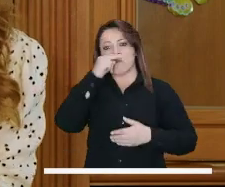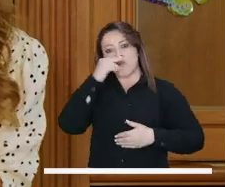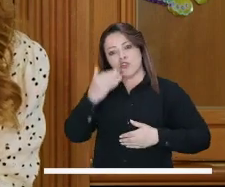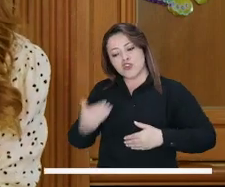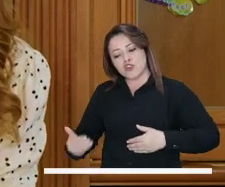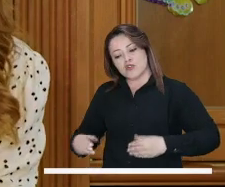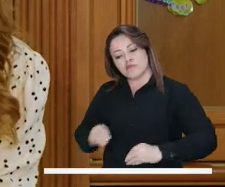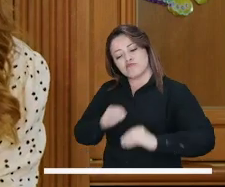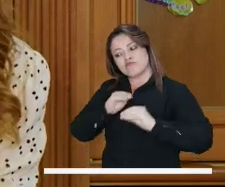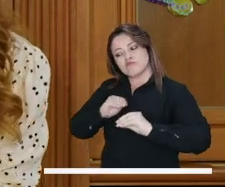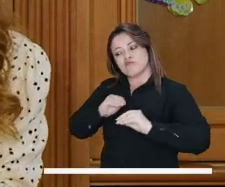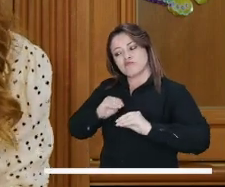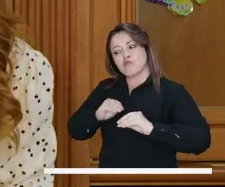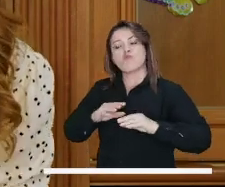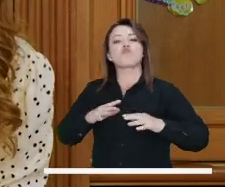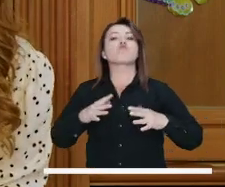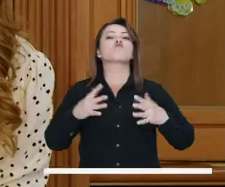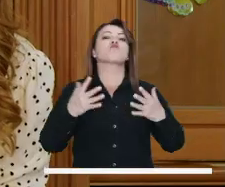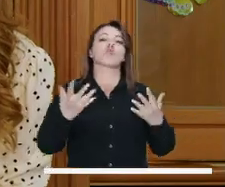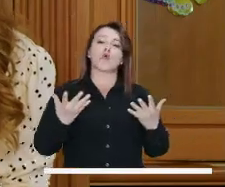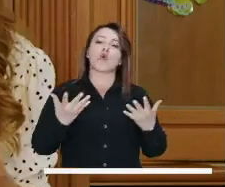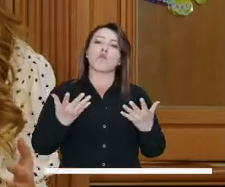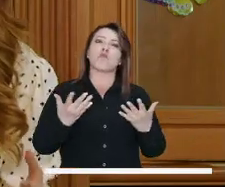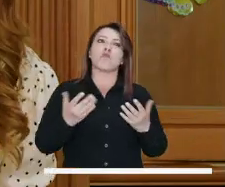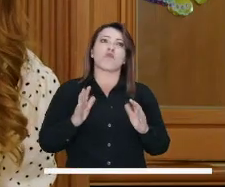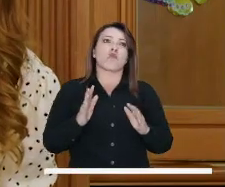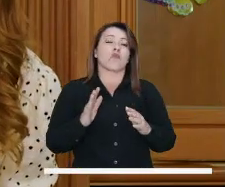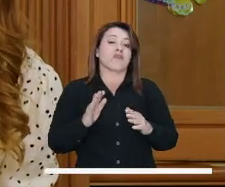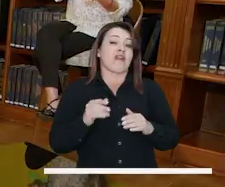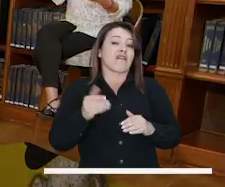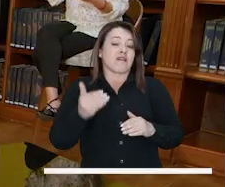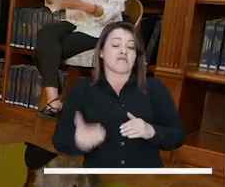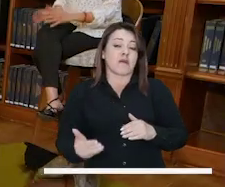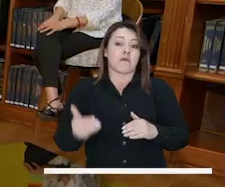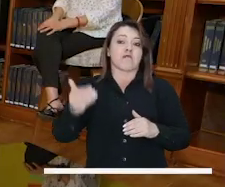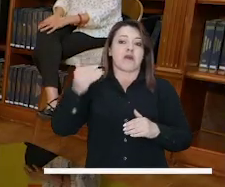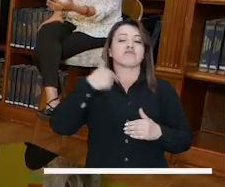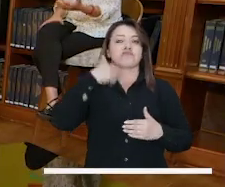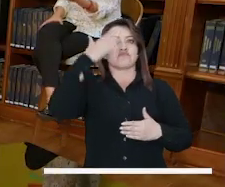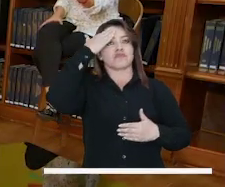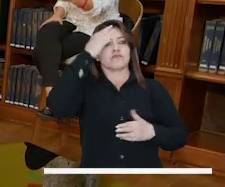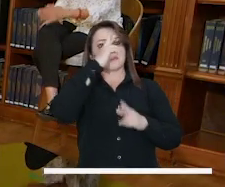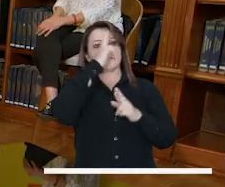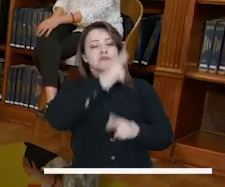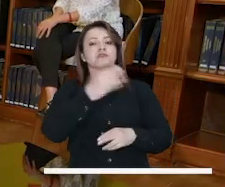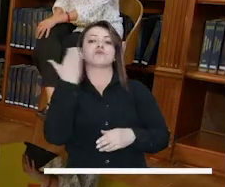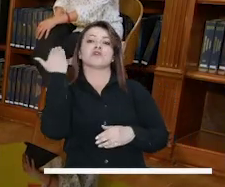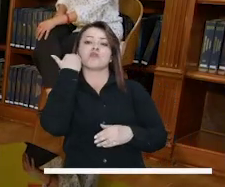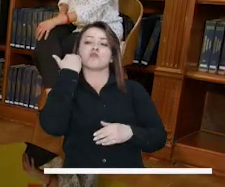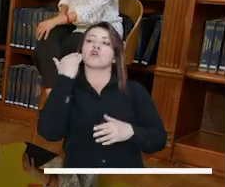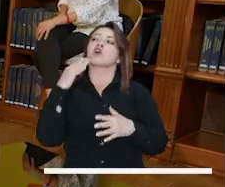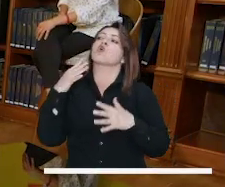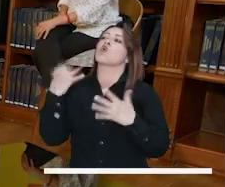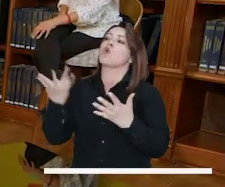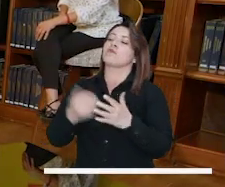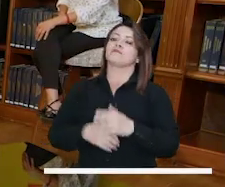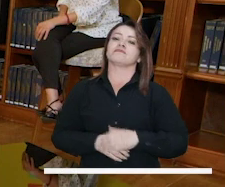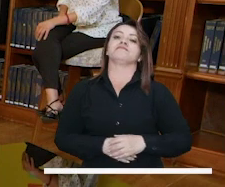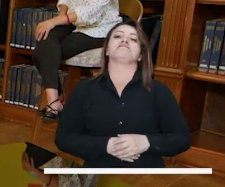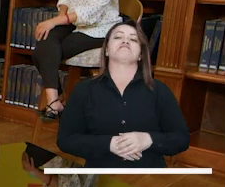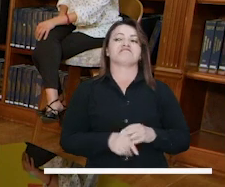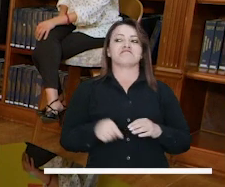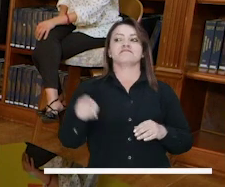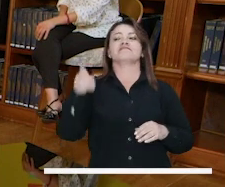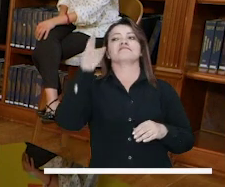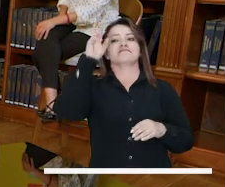de generar esa pedagogía. ¿Cómo se puede tratar eso desde la primera infancia para evitar unas tragedias y para terminar en casos como un